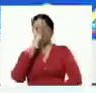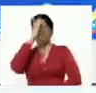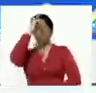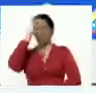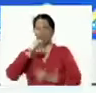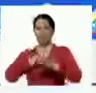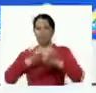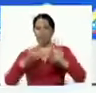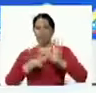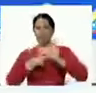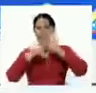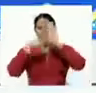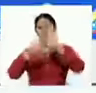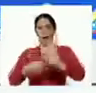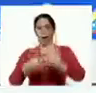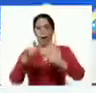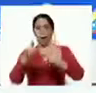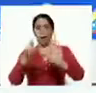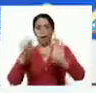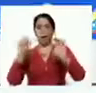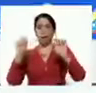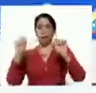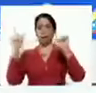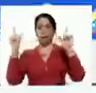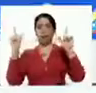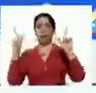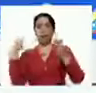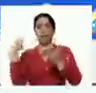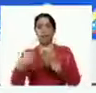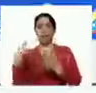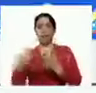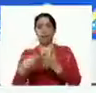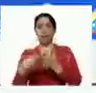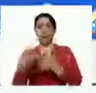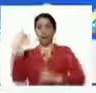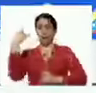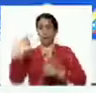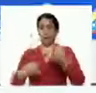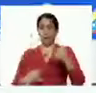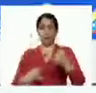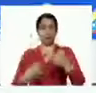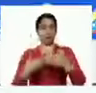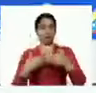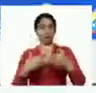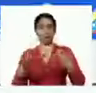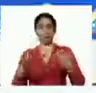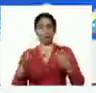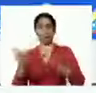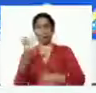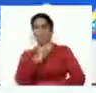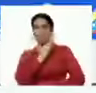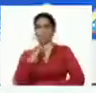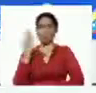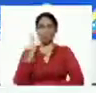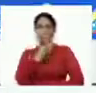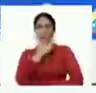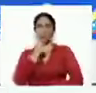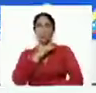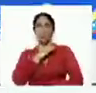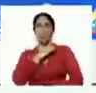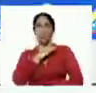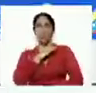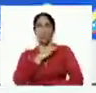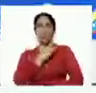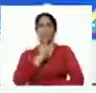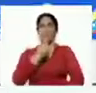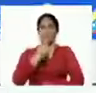para mostrarle esta maravilla de inversión que terminó de instalarse en medio de la pandemia. Entre pandemia